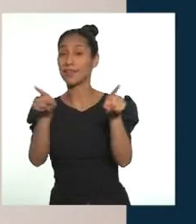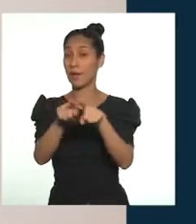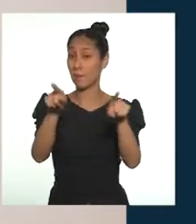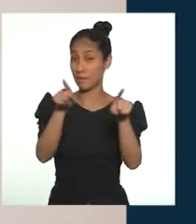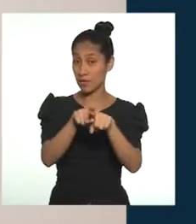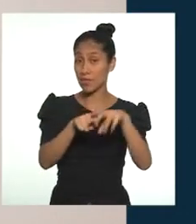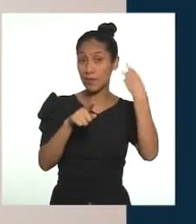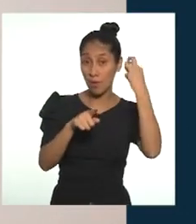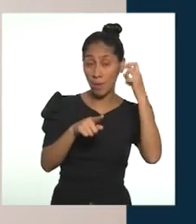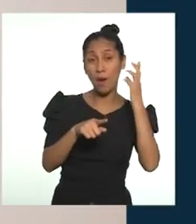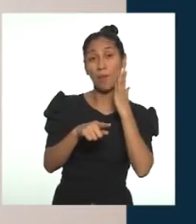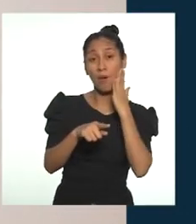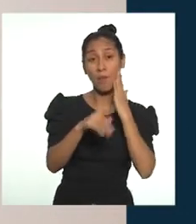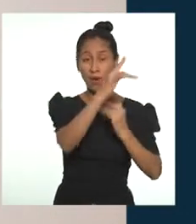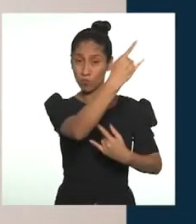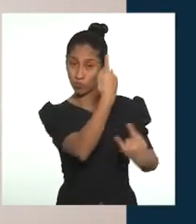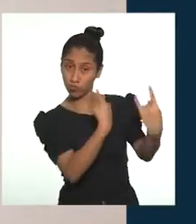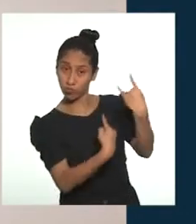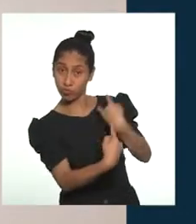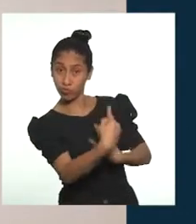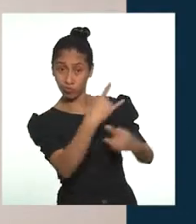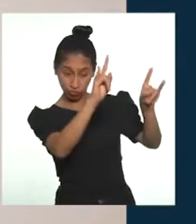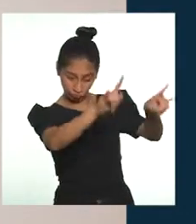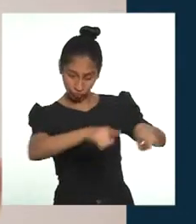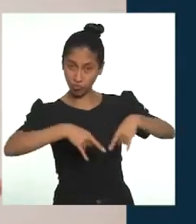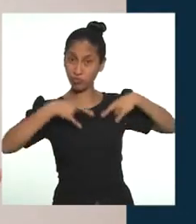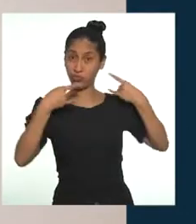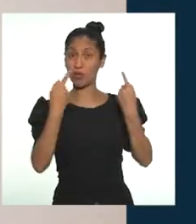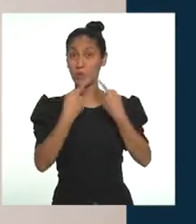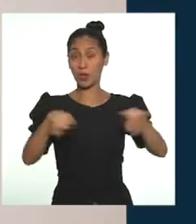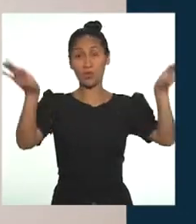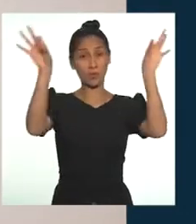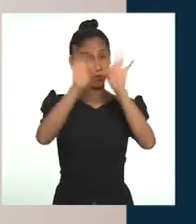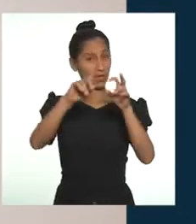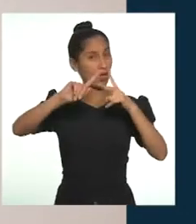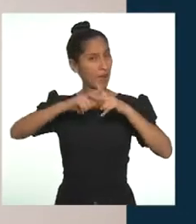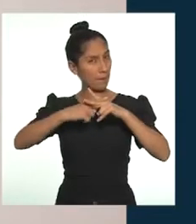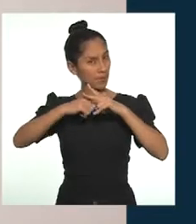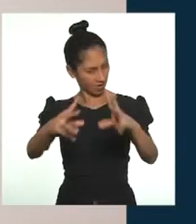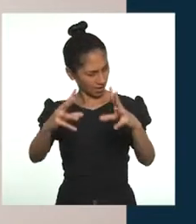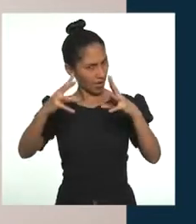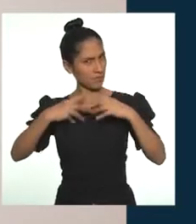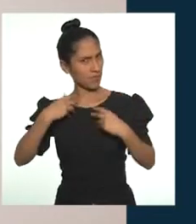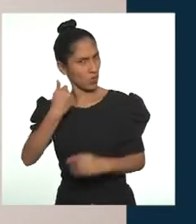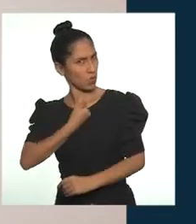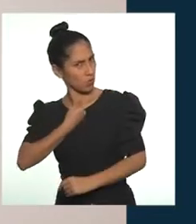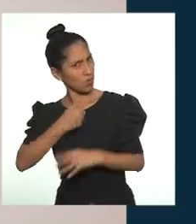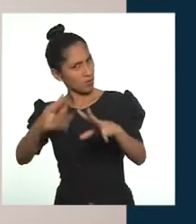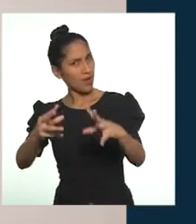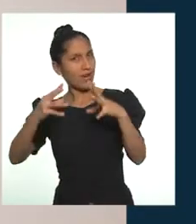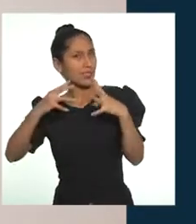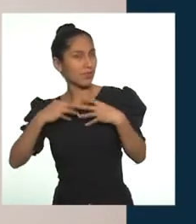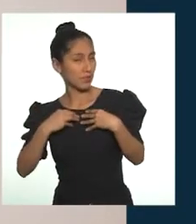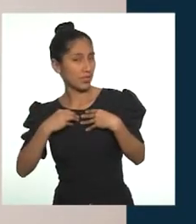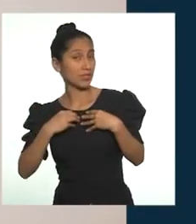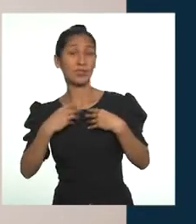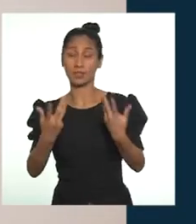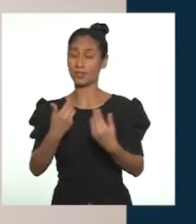de nuestros padres. Sin embargo, es muy importante empezar por ello a aceptarnos a nosotros mismos. La